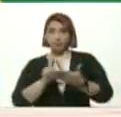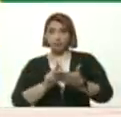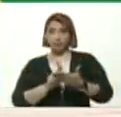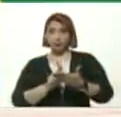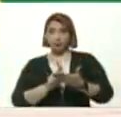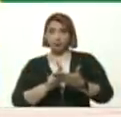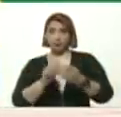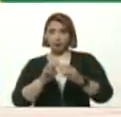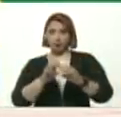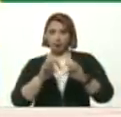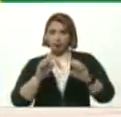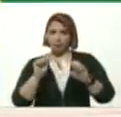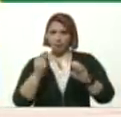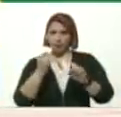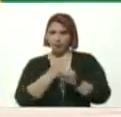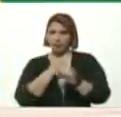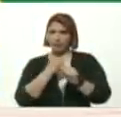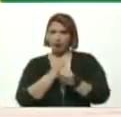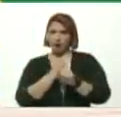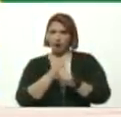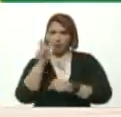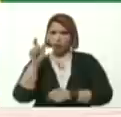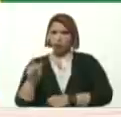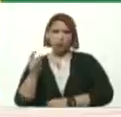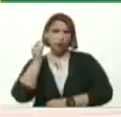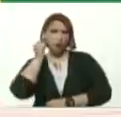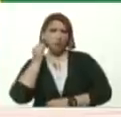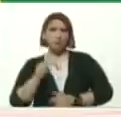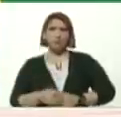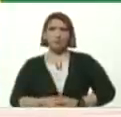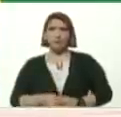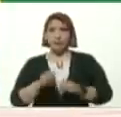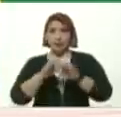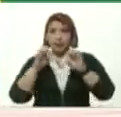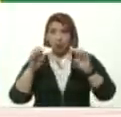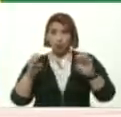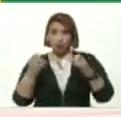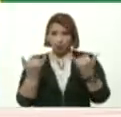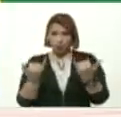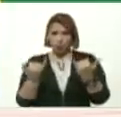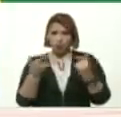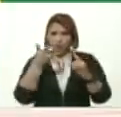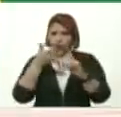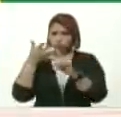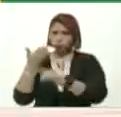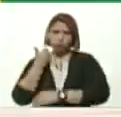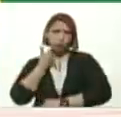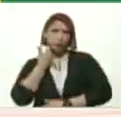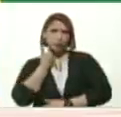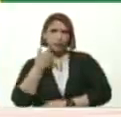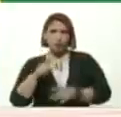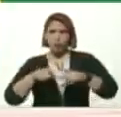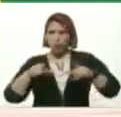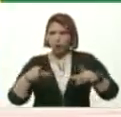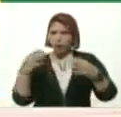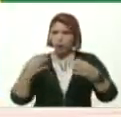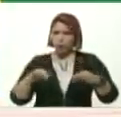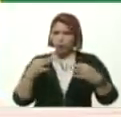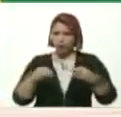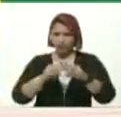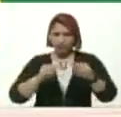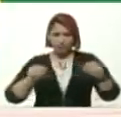Educar El primer trabajo De Claudia Corol Educar en pandemia El lugar Lo común El